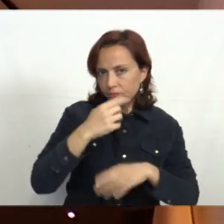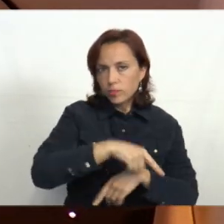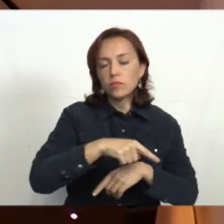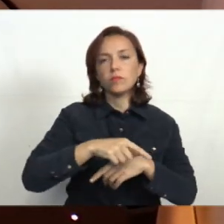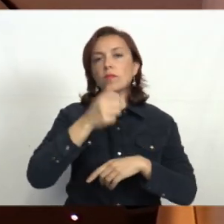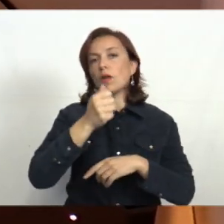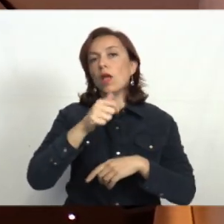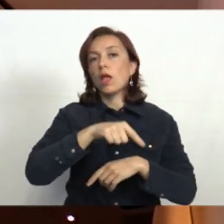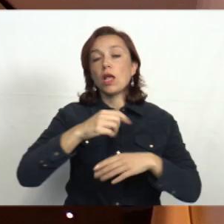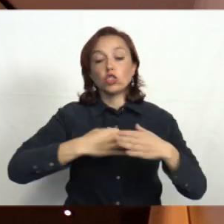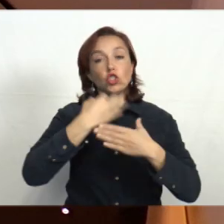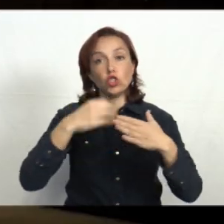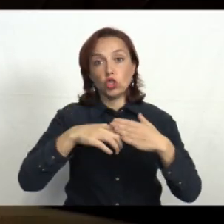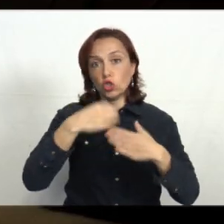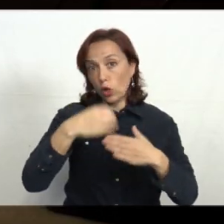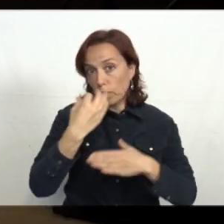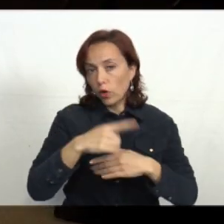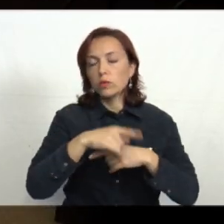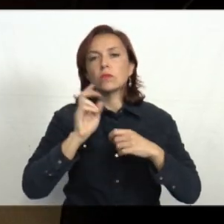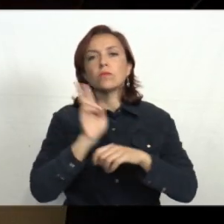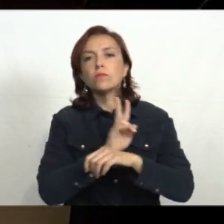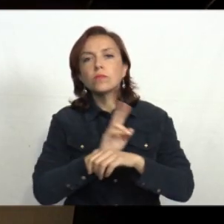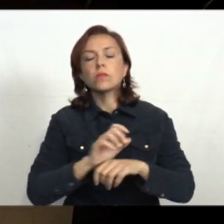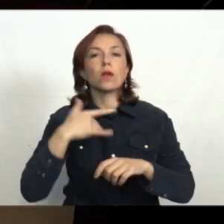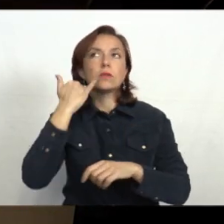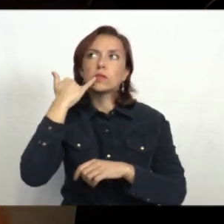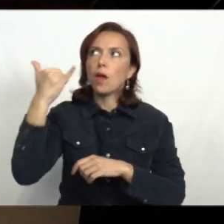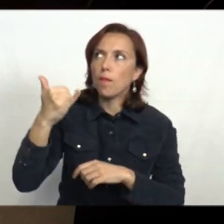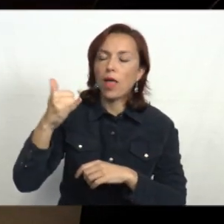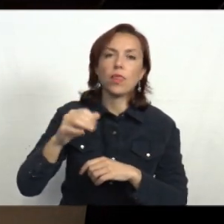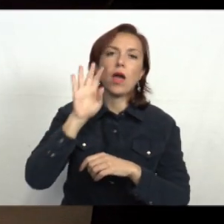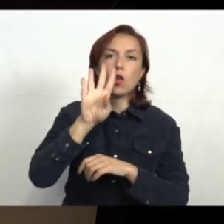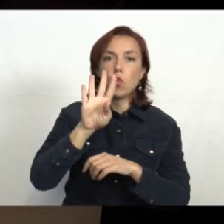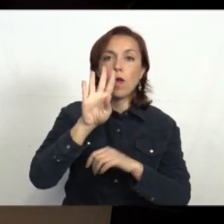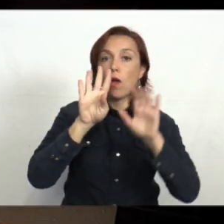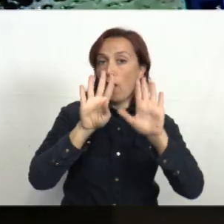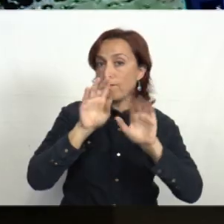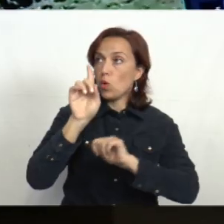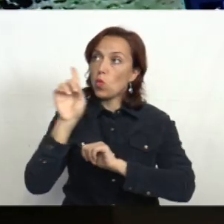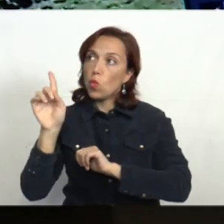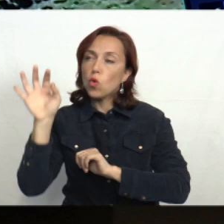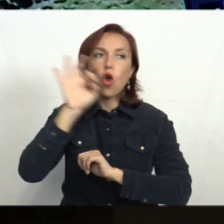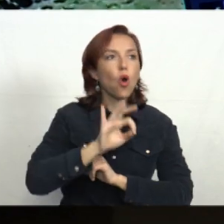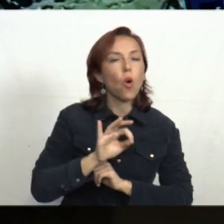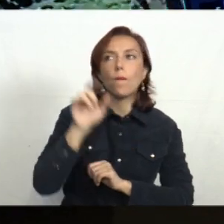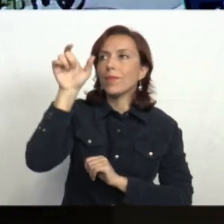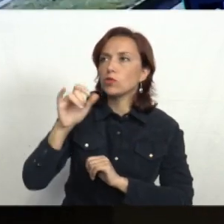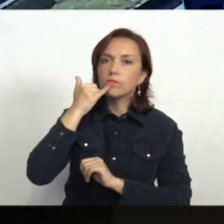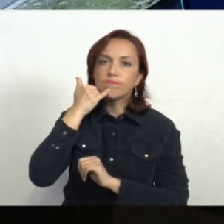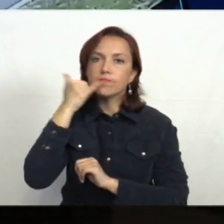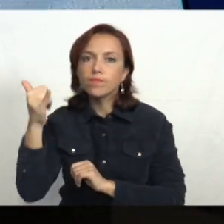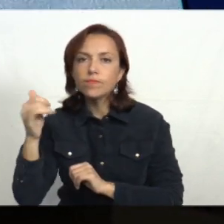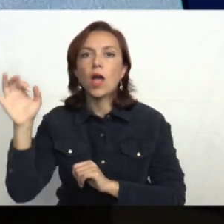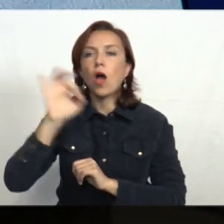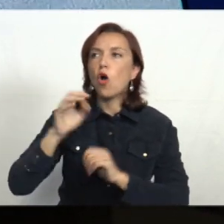llamada a través del 911, a través de la visualización de una cámara de videovigilancia, o cuando un funcionario en la calle toma contacto con la emergencia.